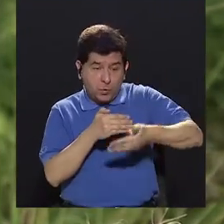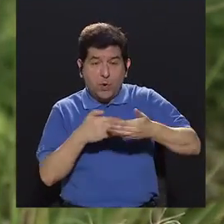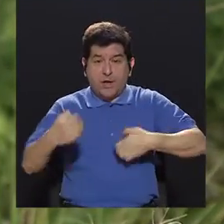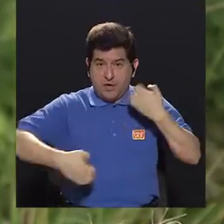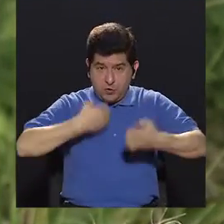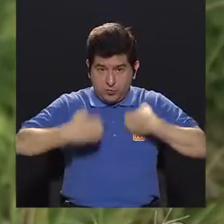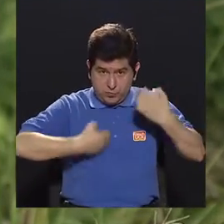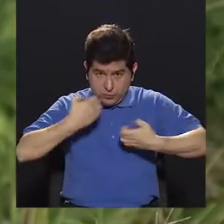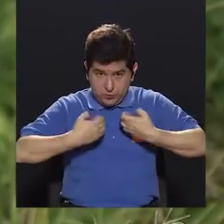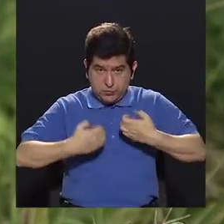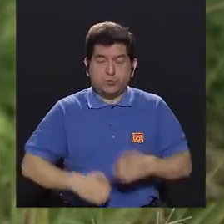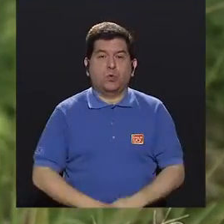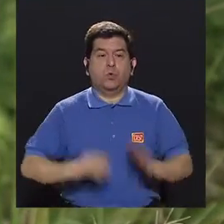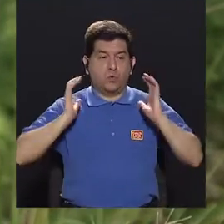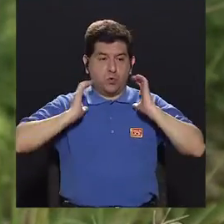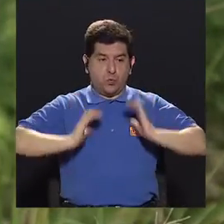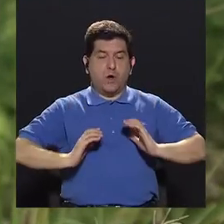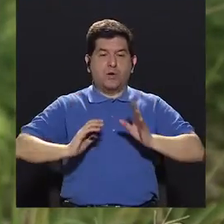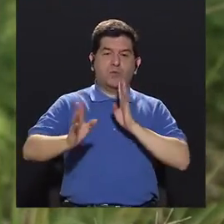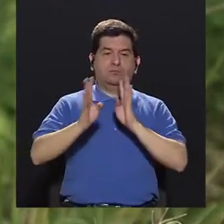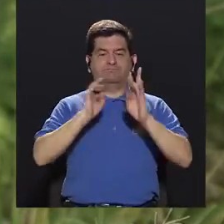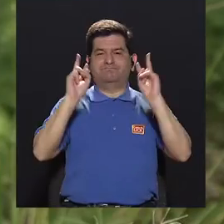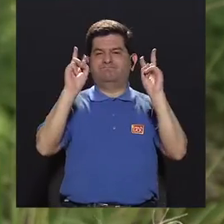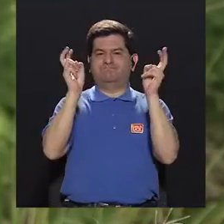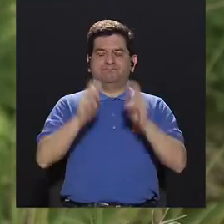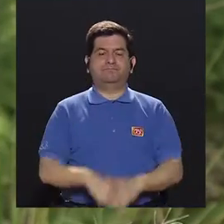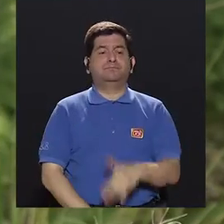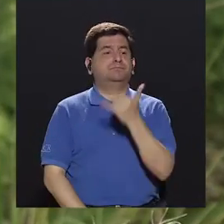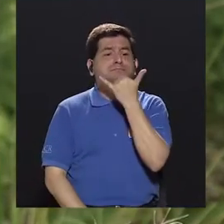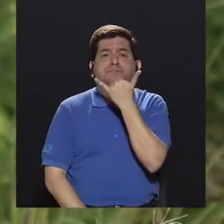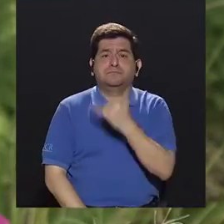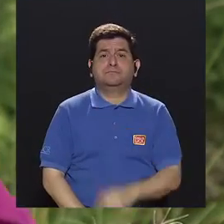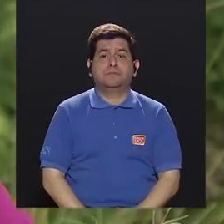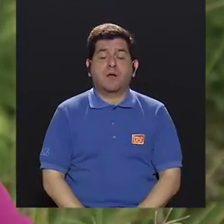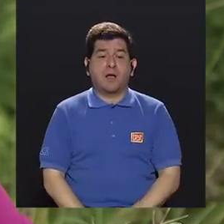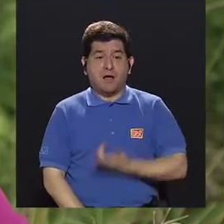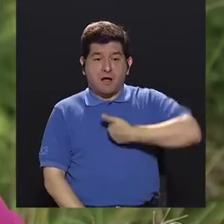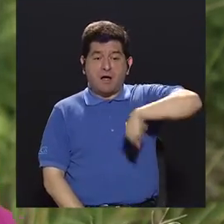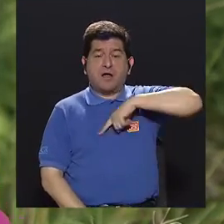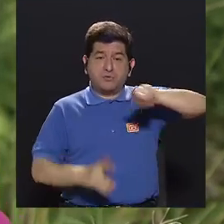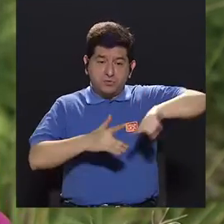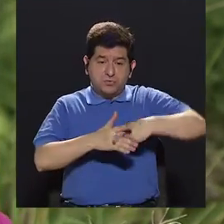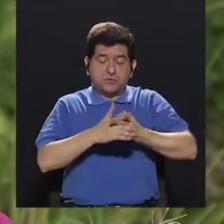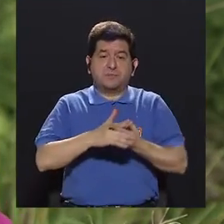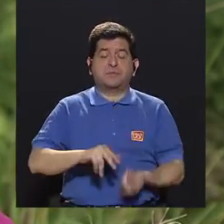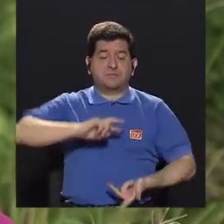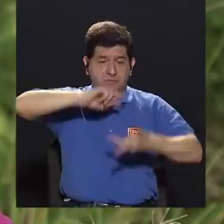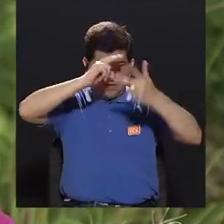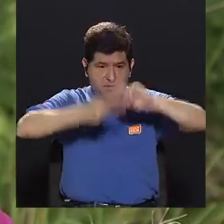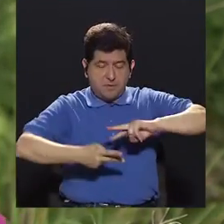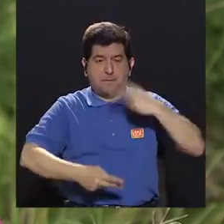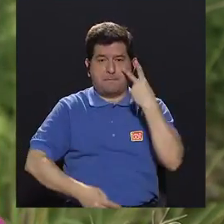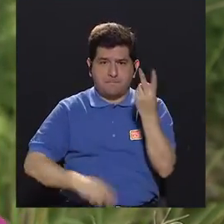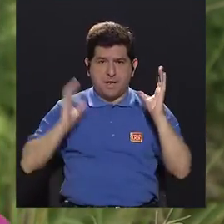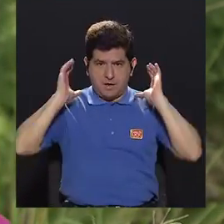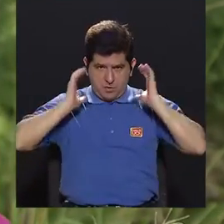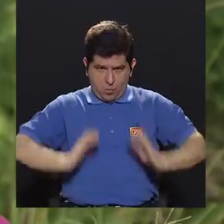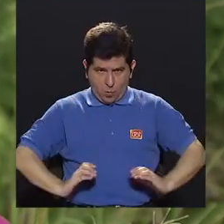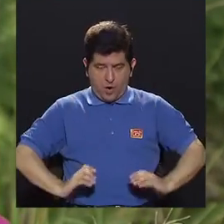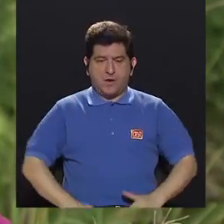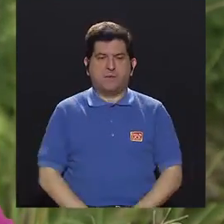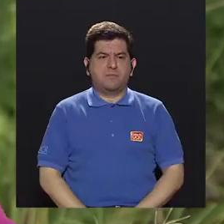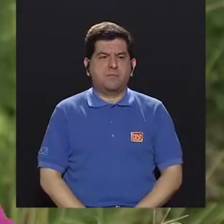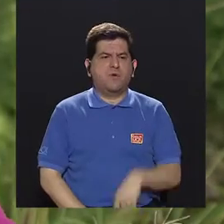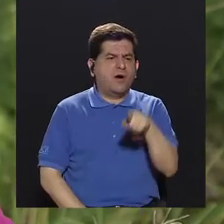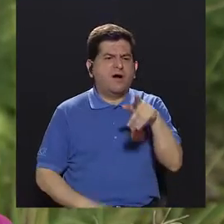esa emoción, nuestro cuerpo empieza a hablar. ¿Qué es lo que pasa? Que podríamos empezar al revés. Podemos ver nuestro cuerpo y